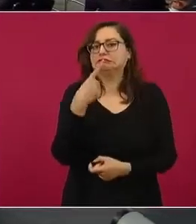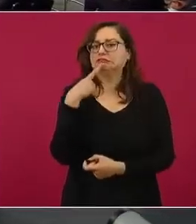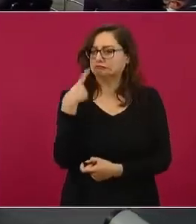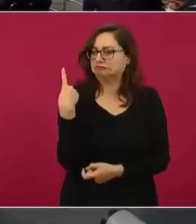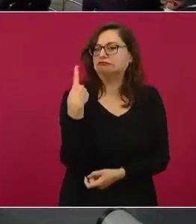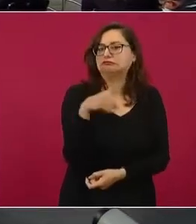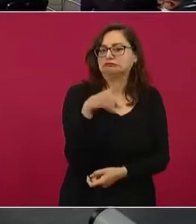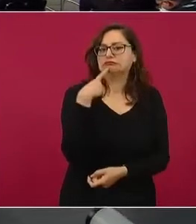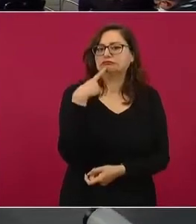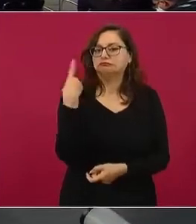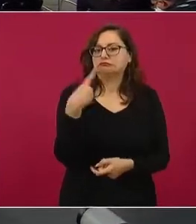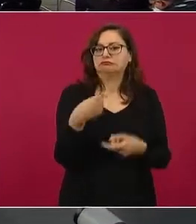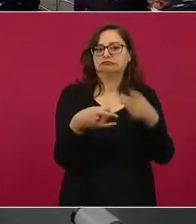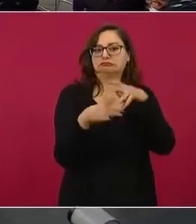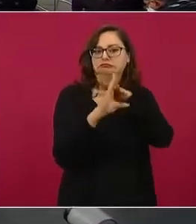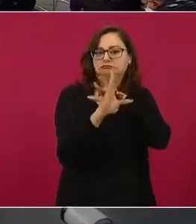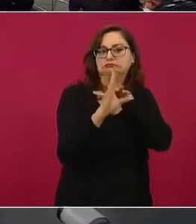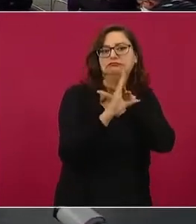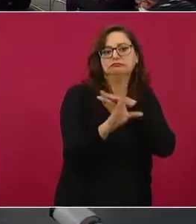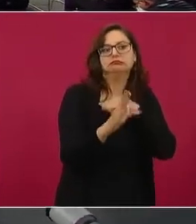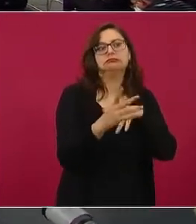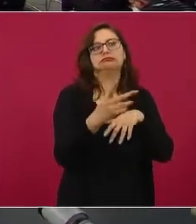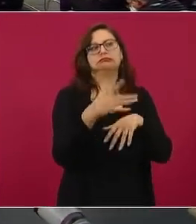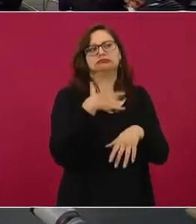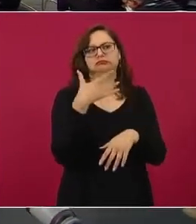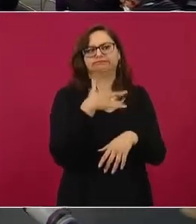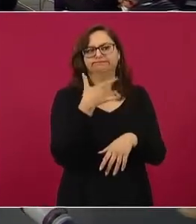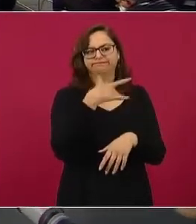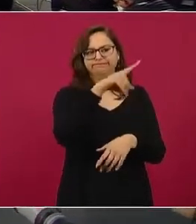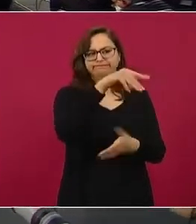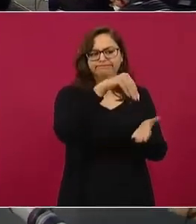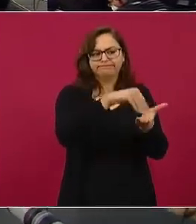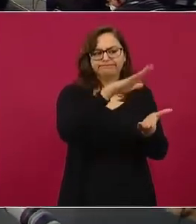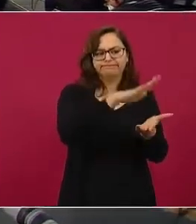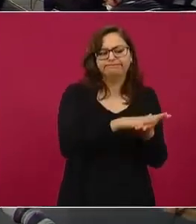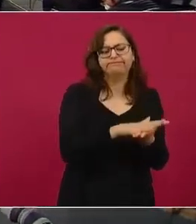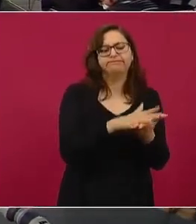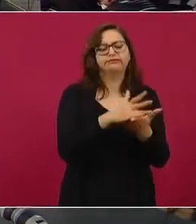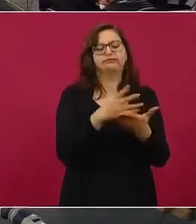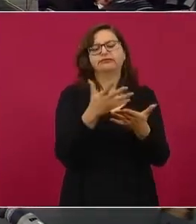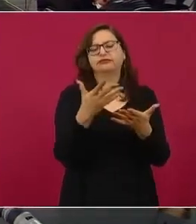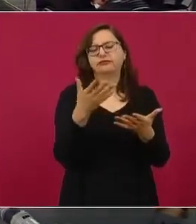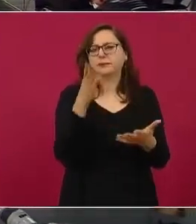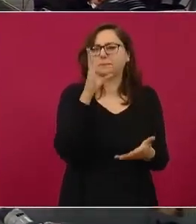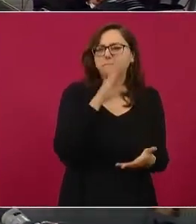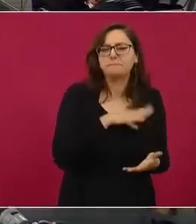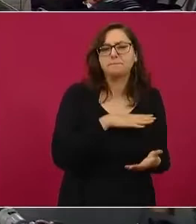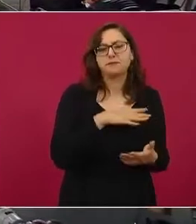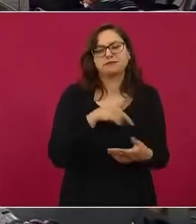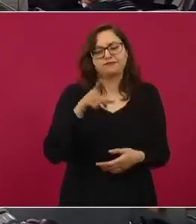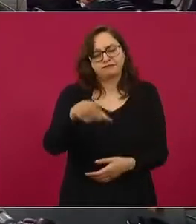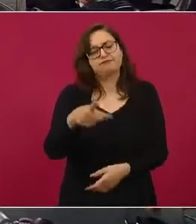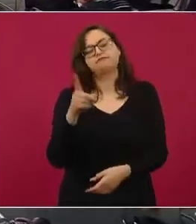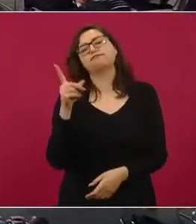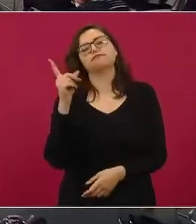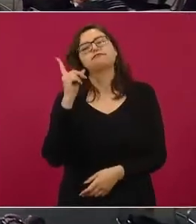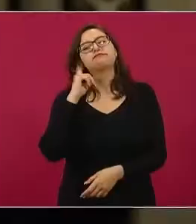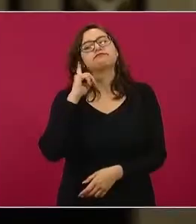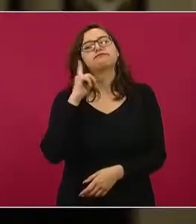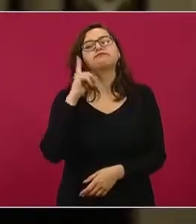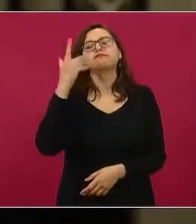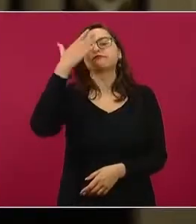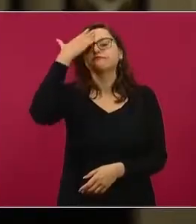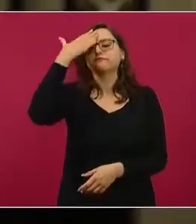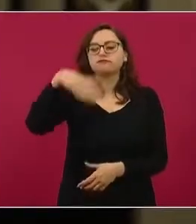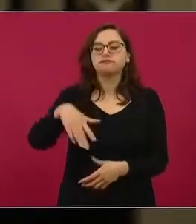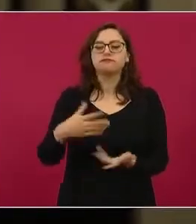citas, el tema… digo, lo que aquí se ha dado. Sería cuestión volver a enlistarlo, no tiene ningún caso. Usted ha escuchado eso. Quiero preguntarle si